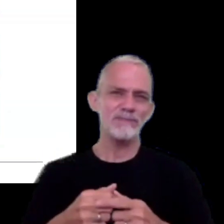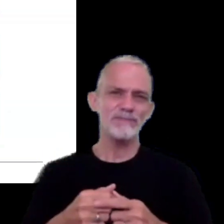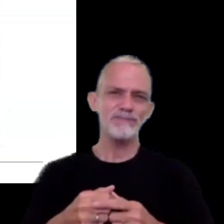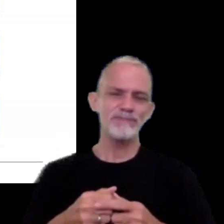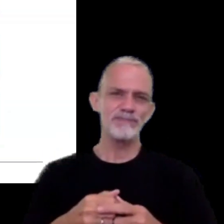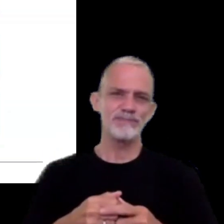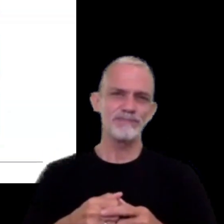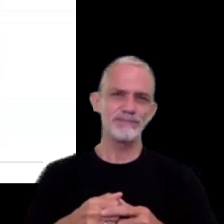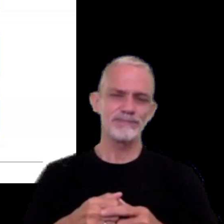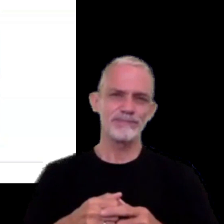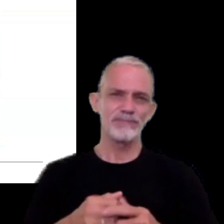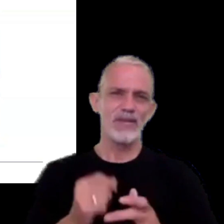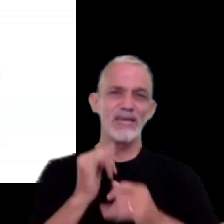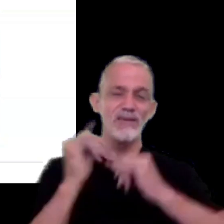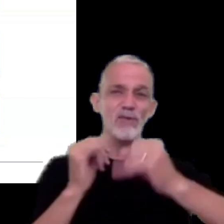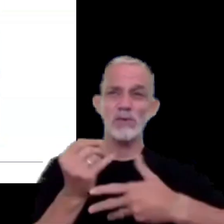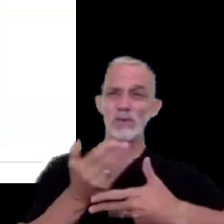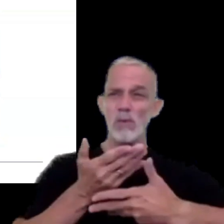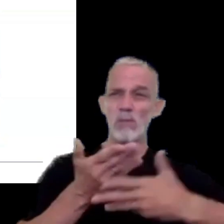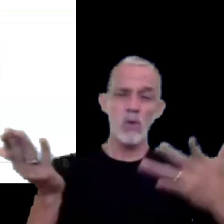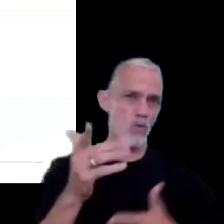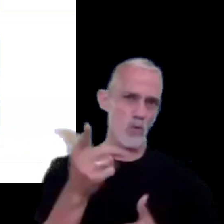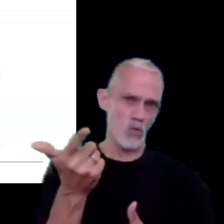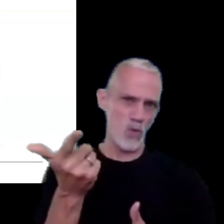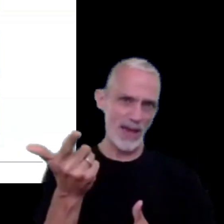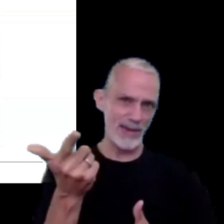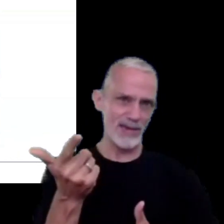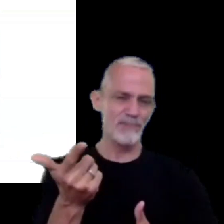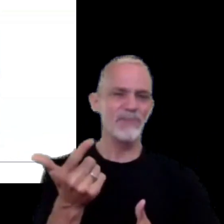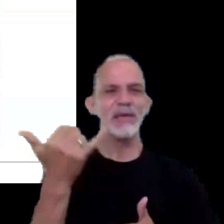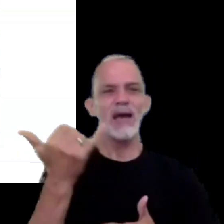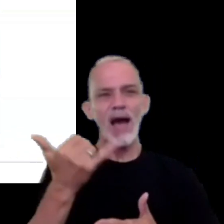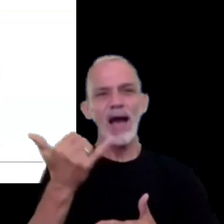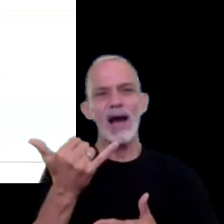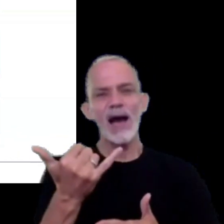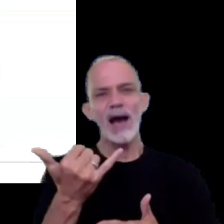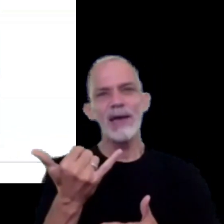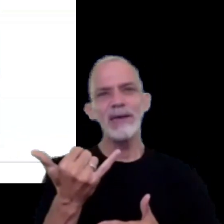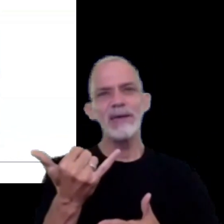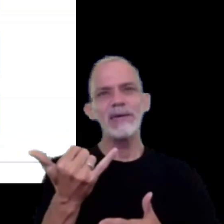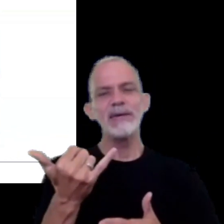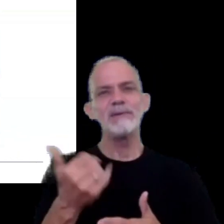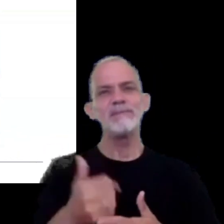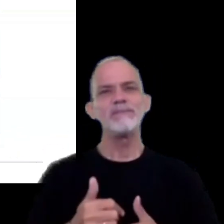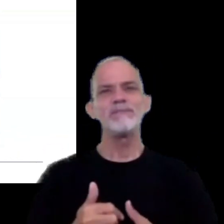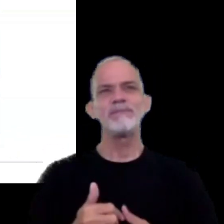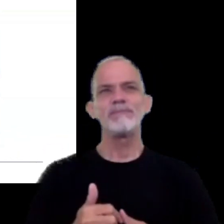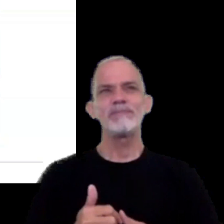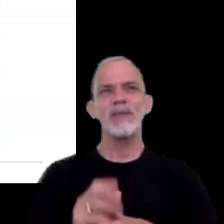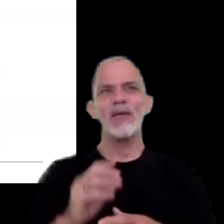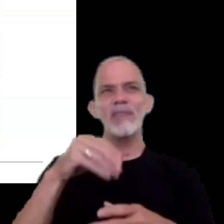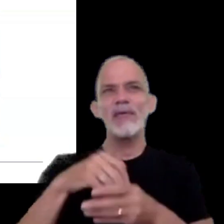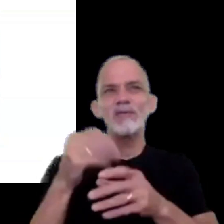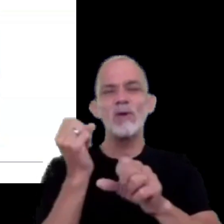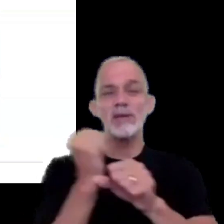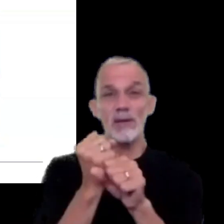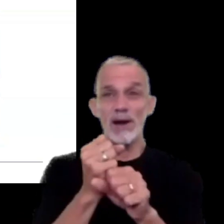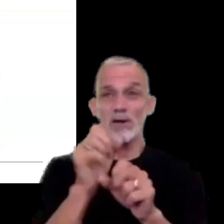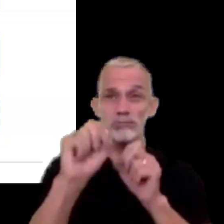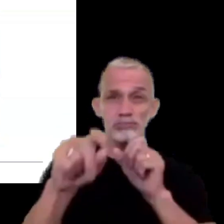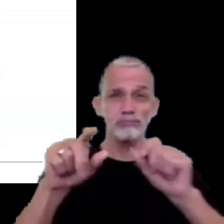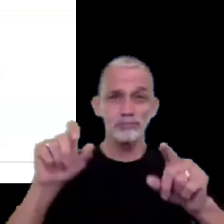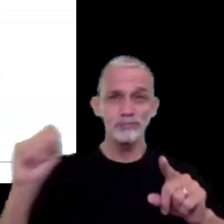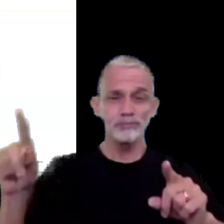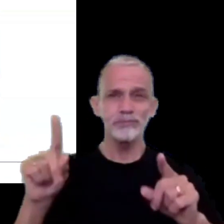información pública sino que es parte del trabajo de cada contribuyente poder